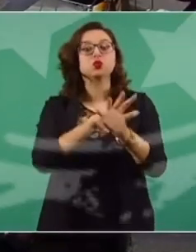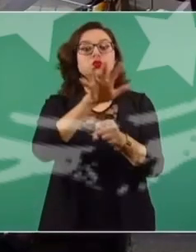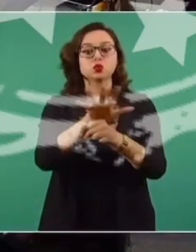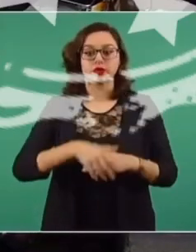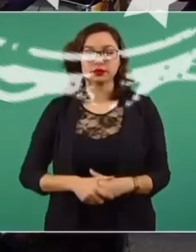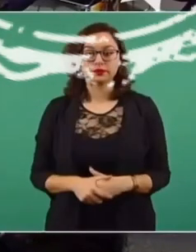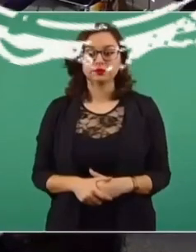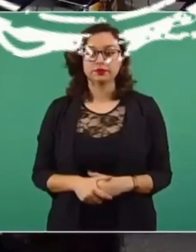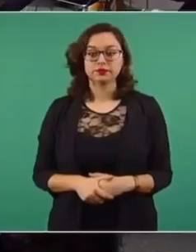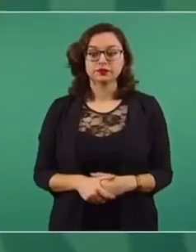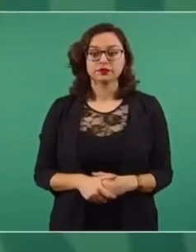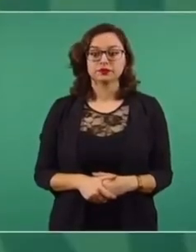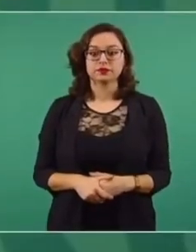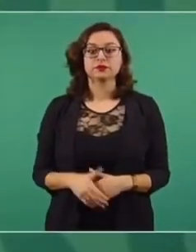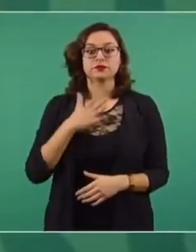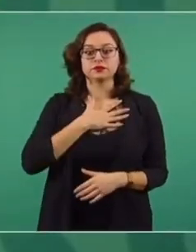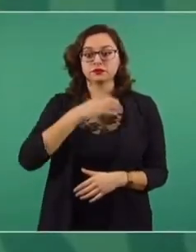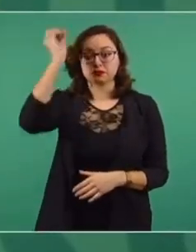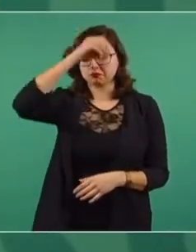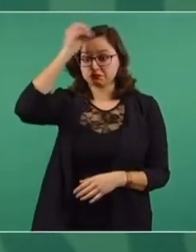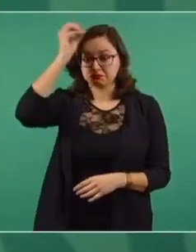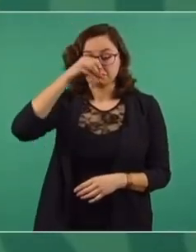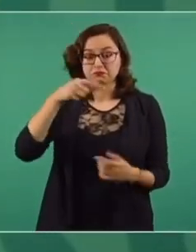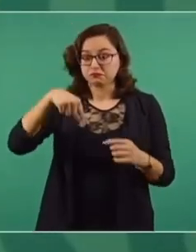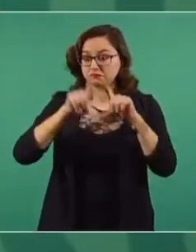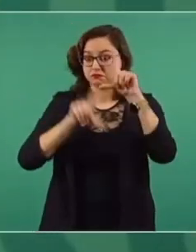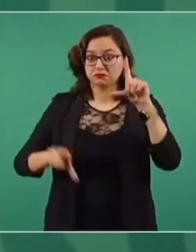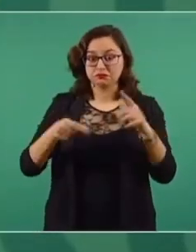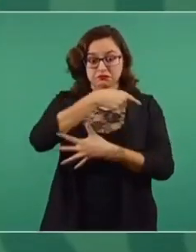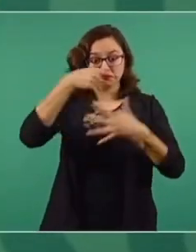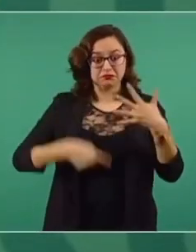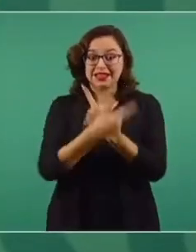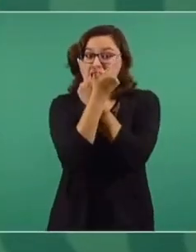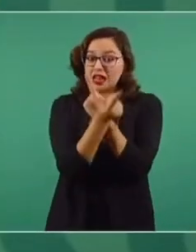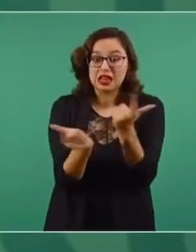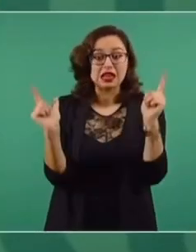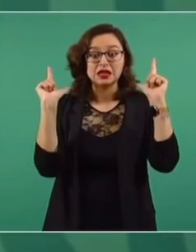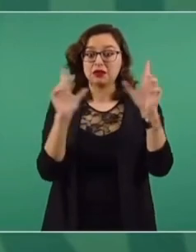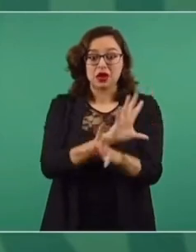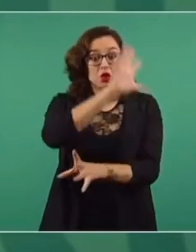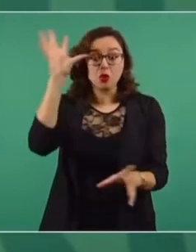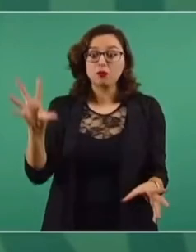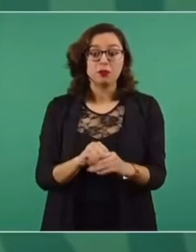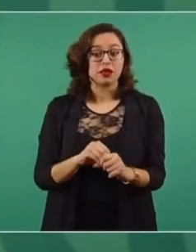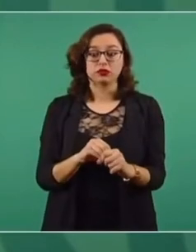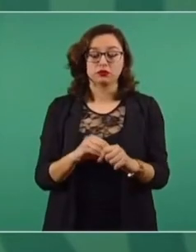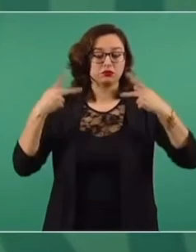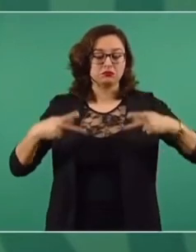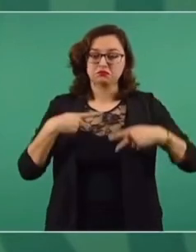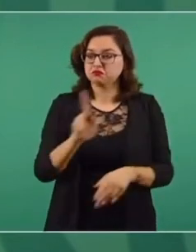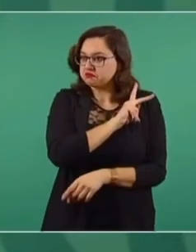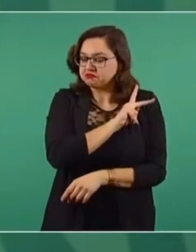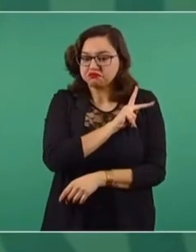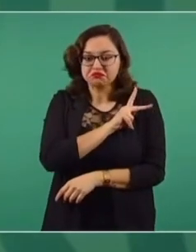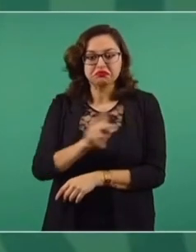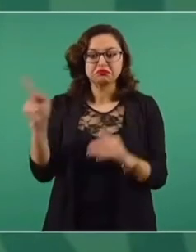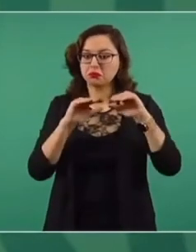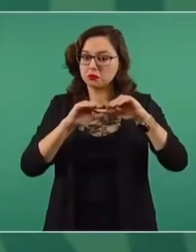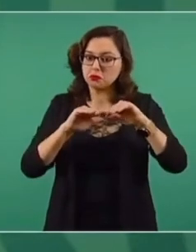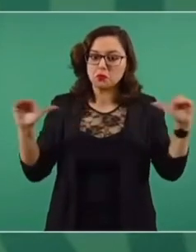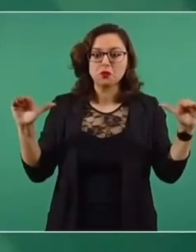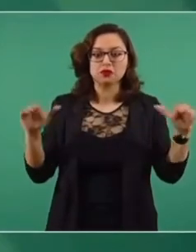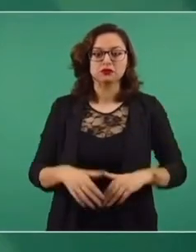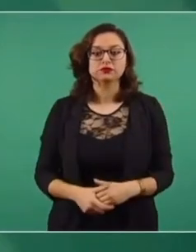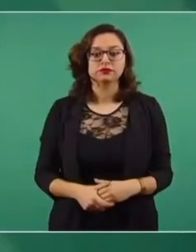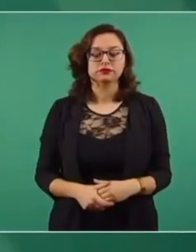Mi opinión es que debemos garantizar las libertades plenas, amplias, de todas las personas que